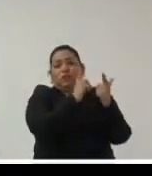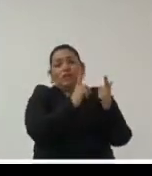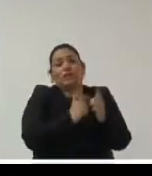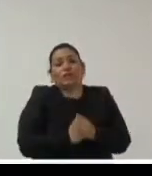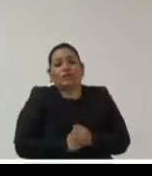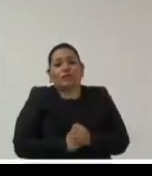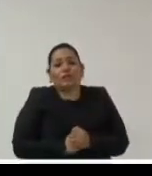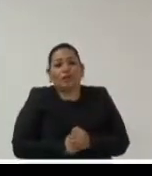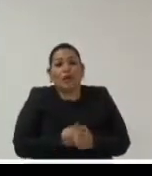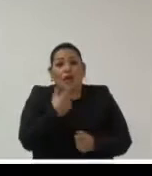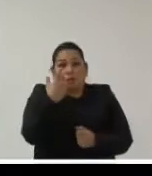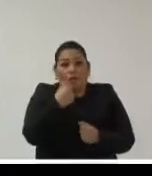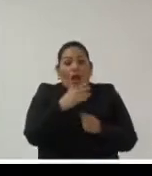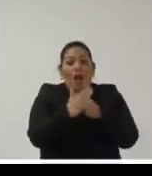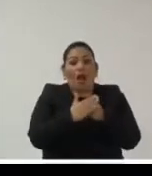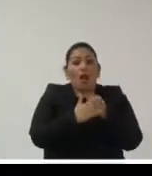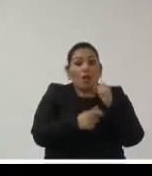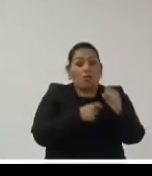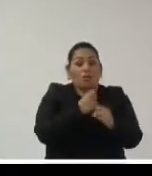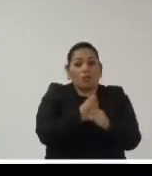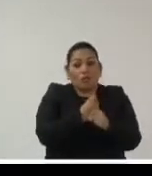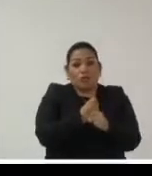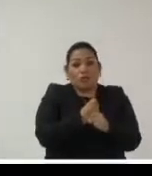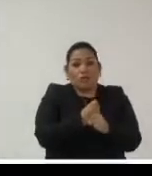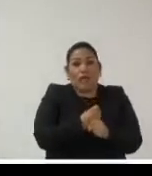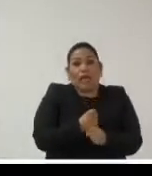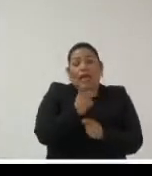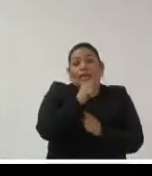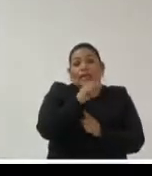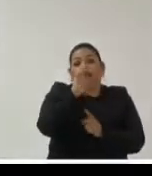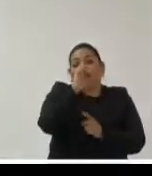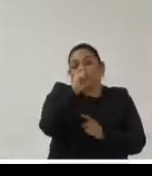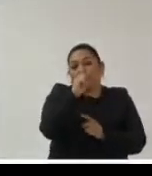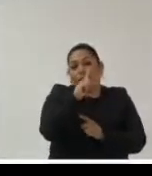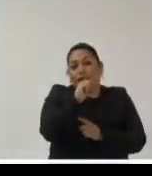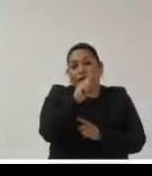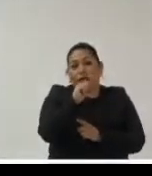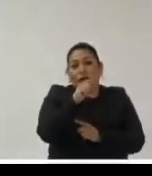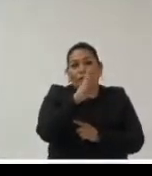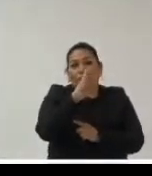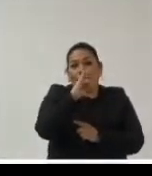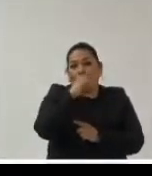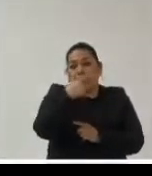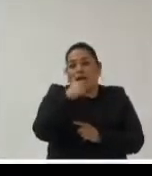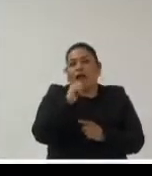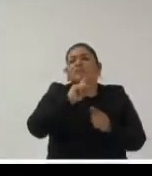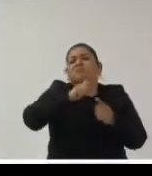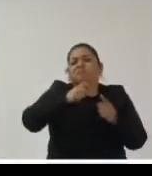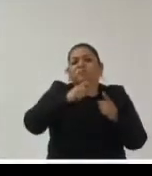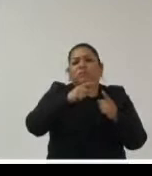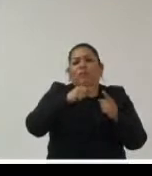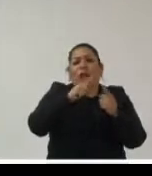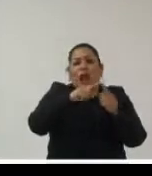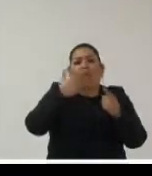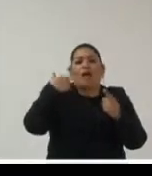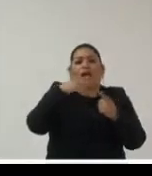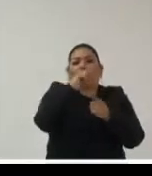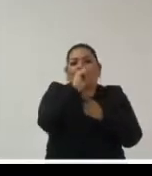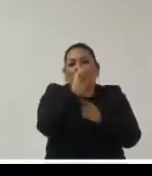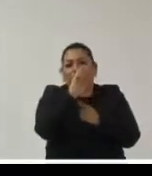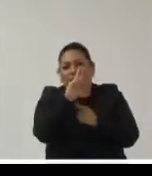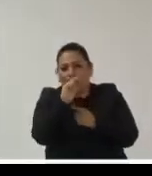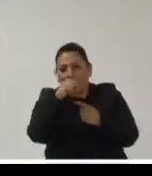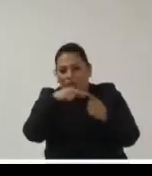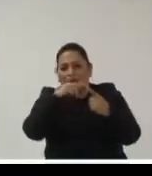dice que para el año entrante vamos a tener que comenzar a medir en zabytes porque ya la cantidad de información es tan grande que va a ser la única unidad de